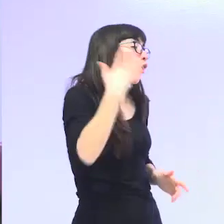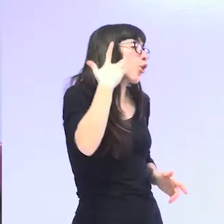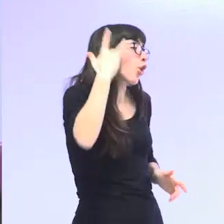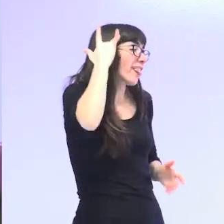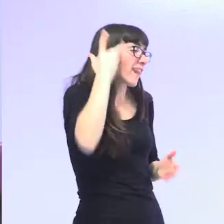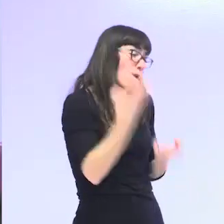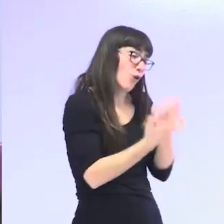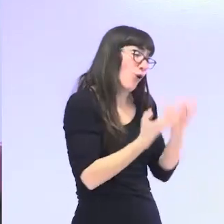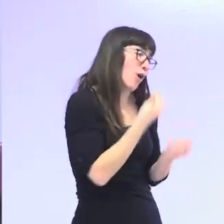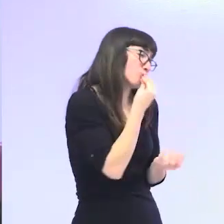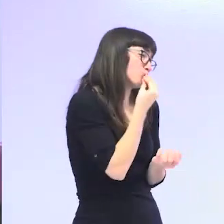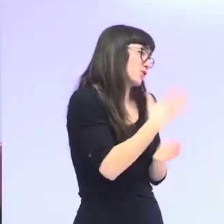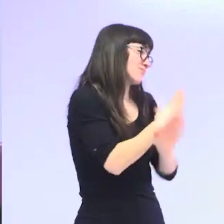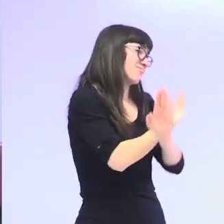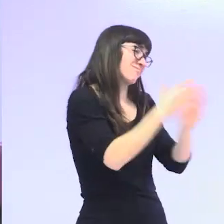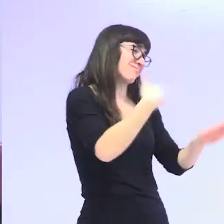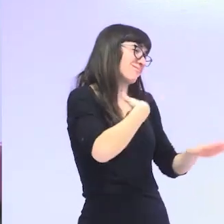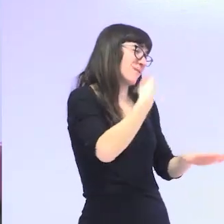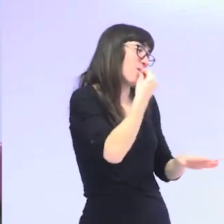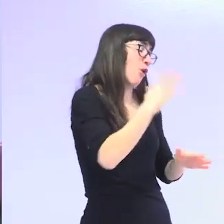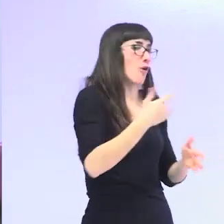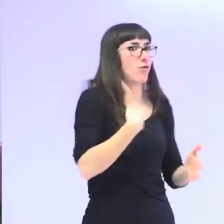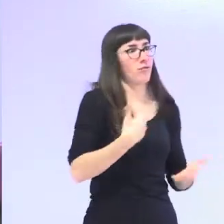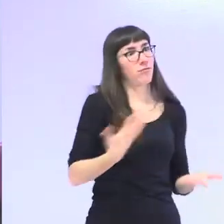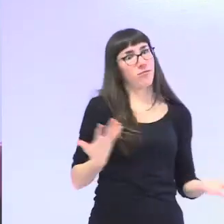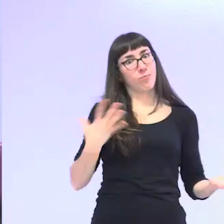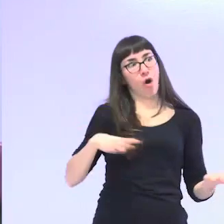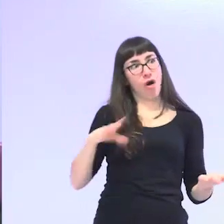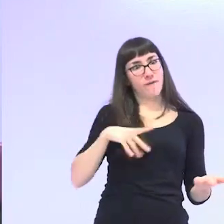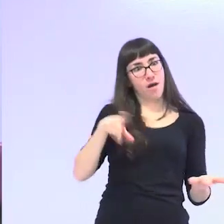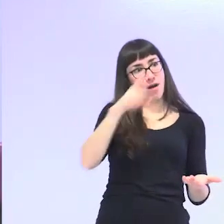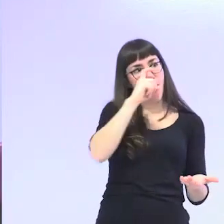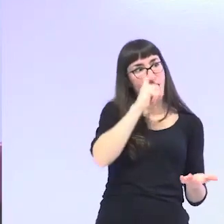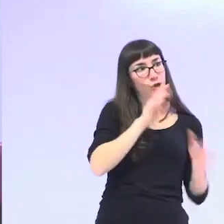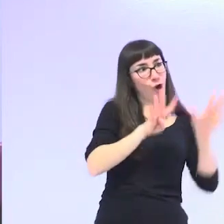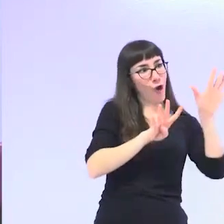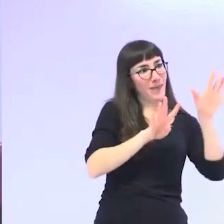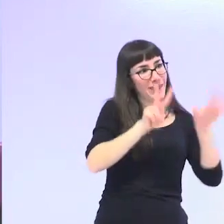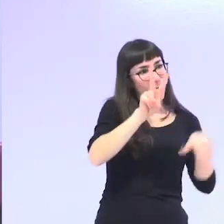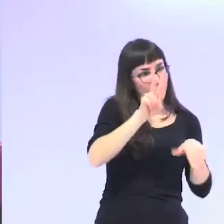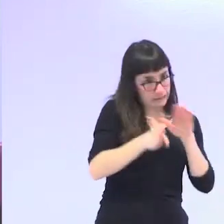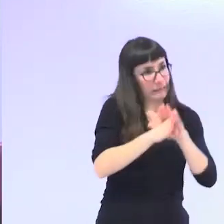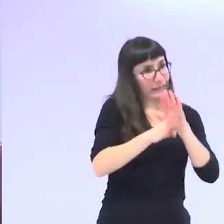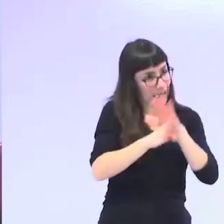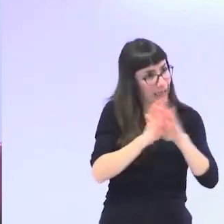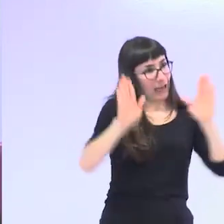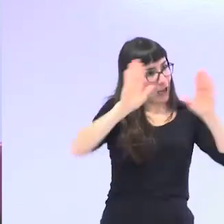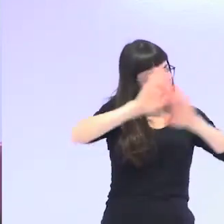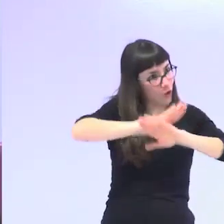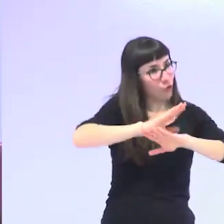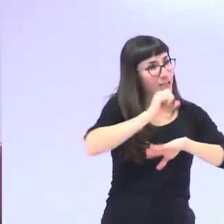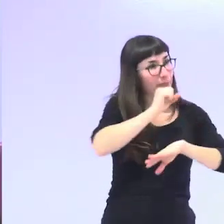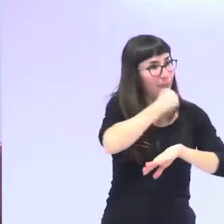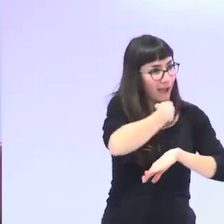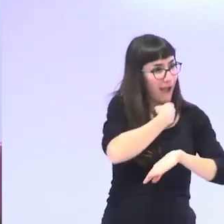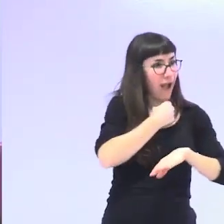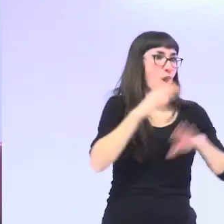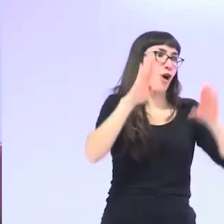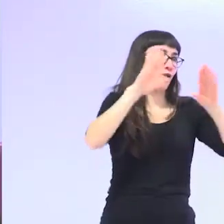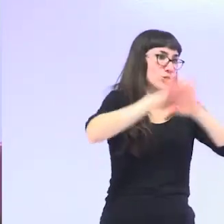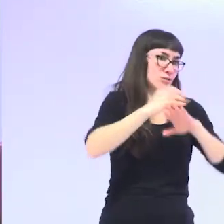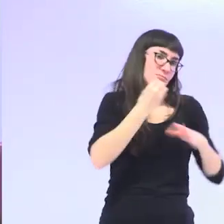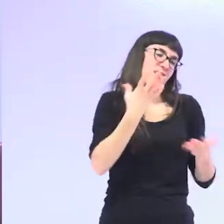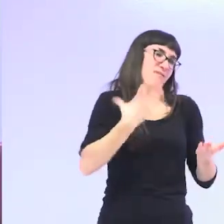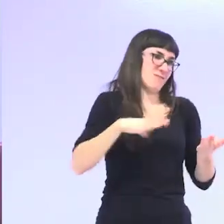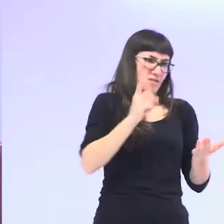a ver por favor a ver si entendemos que se puede cenar de noche vieja una tortilla